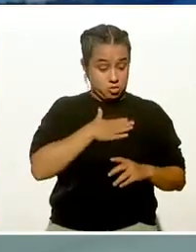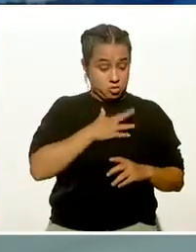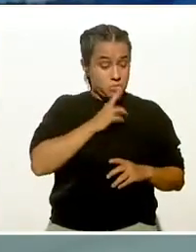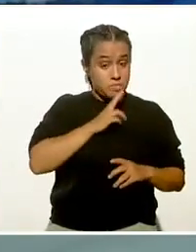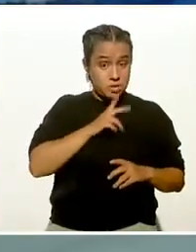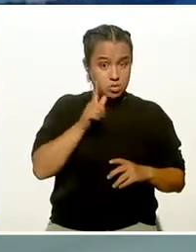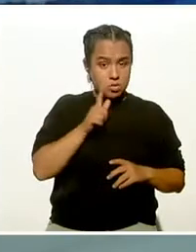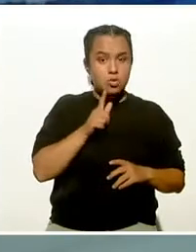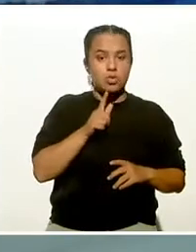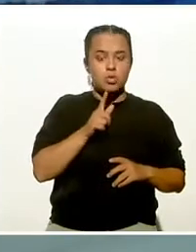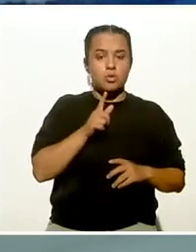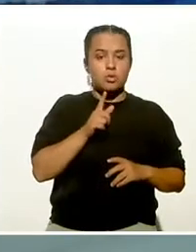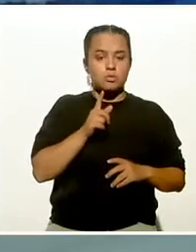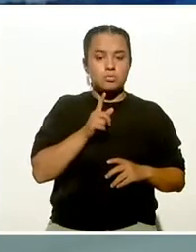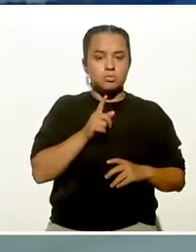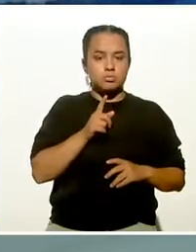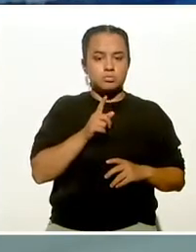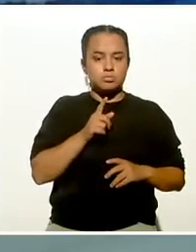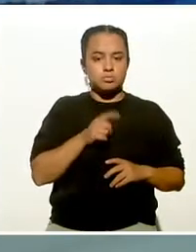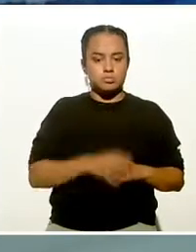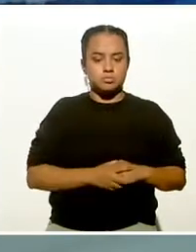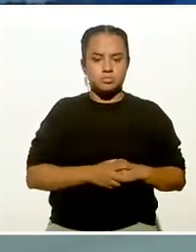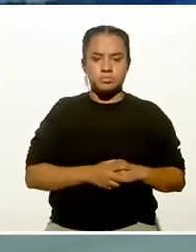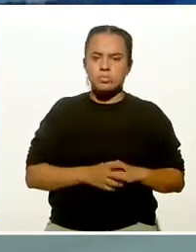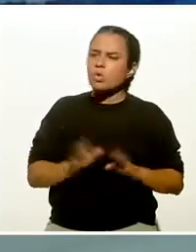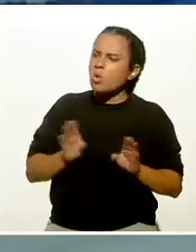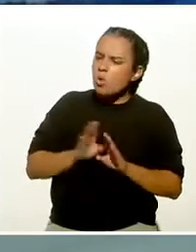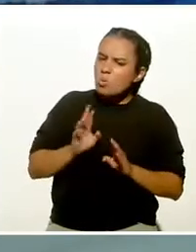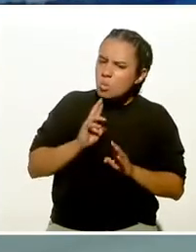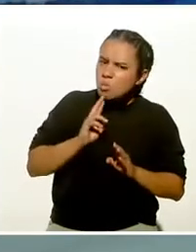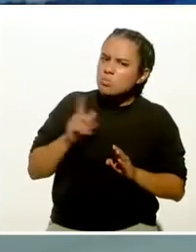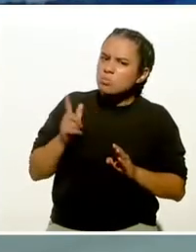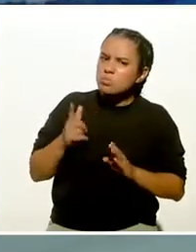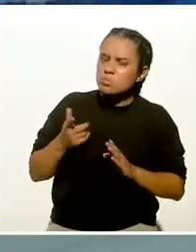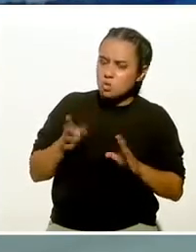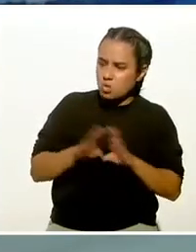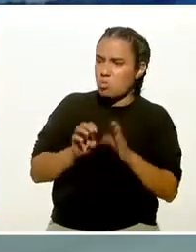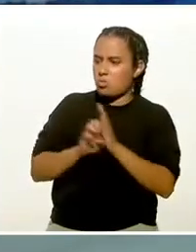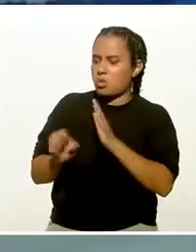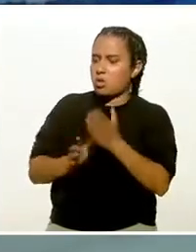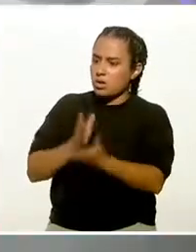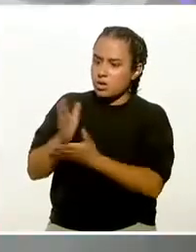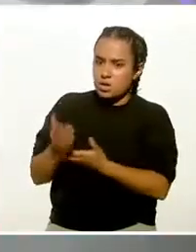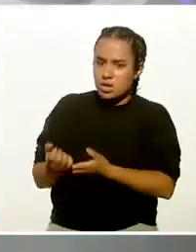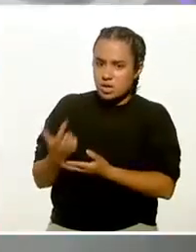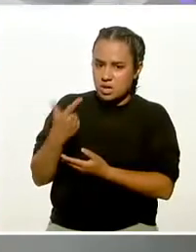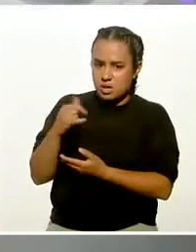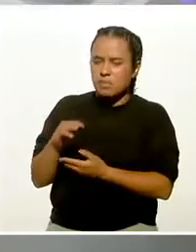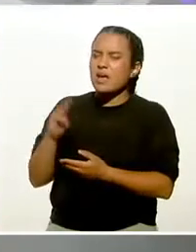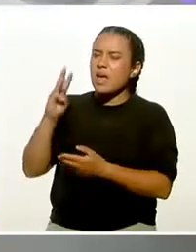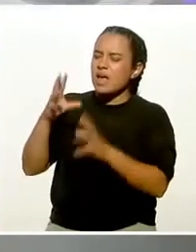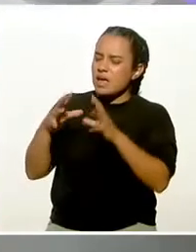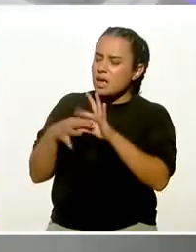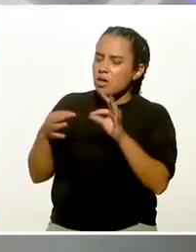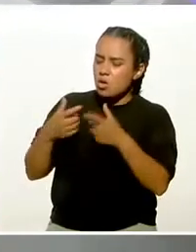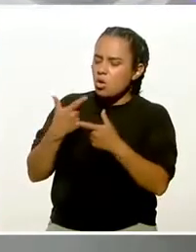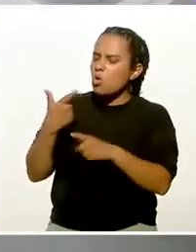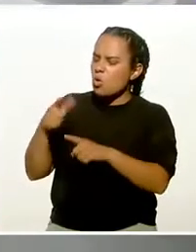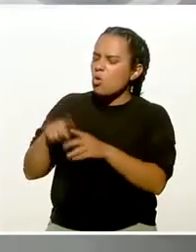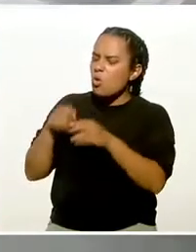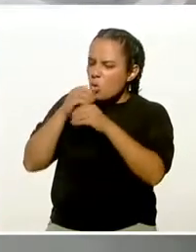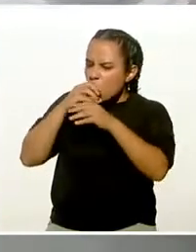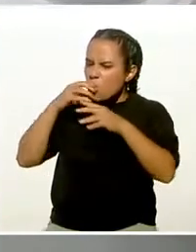superando esa... Mejora como hacer, como poniendo, ir al gimnasio. es. Explícanos los globos cómo funcionan. Bueno,